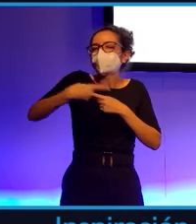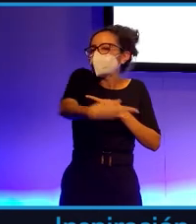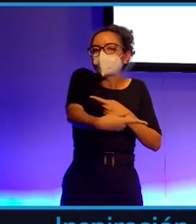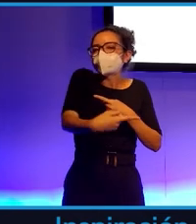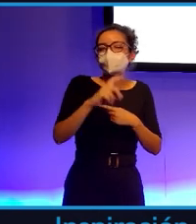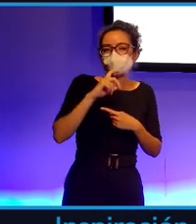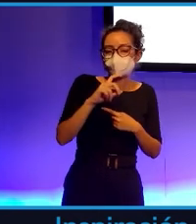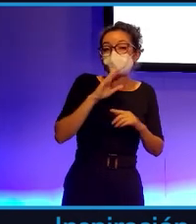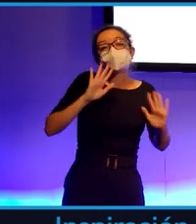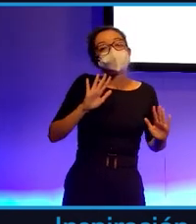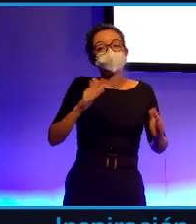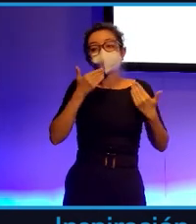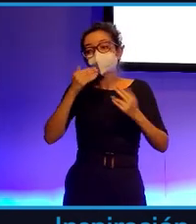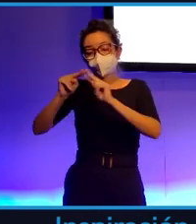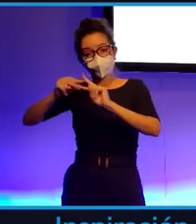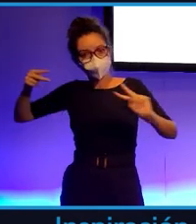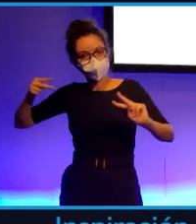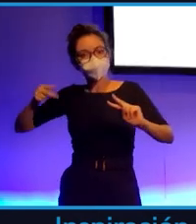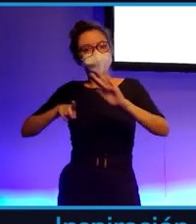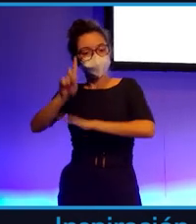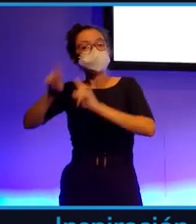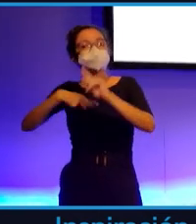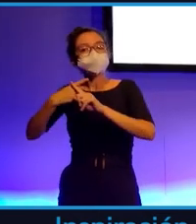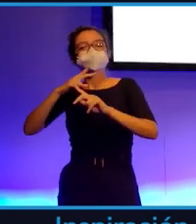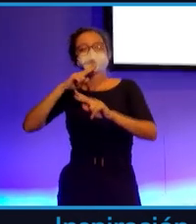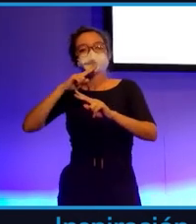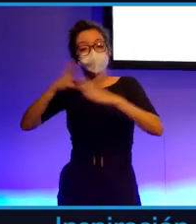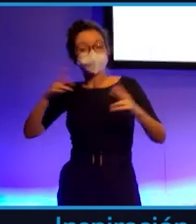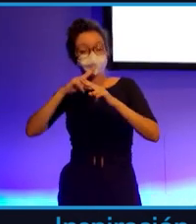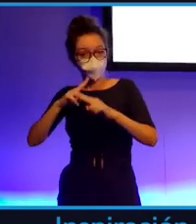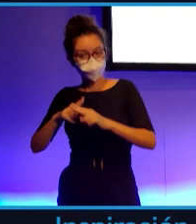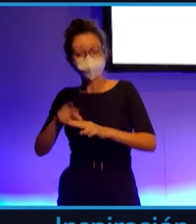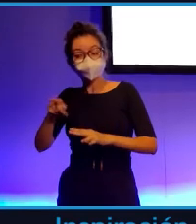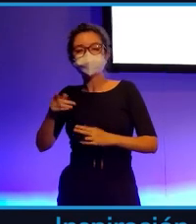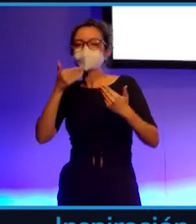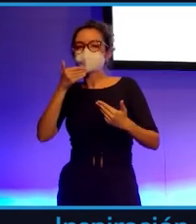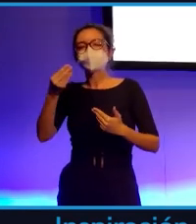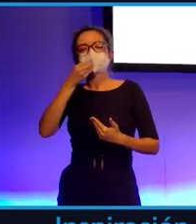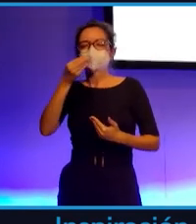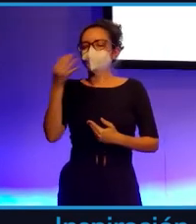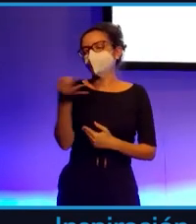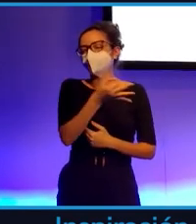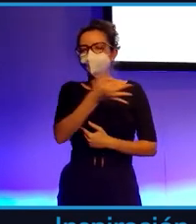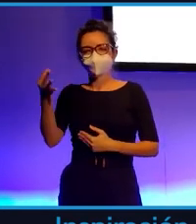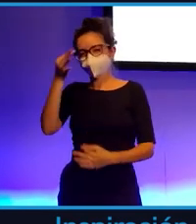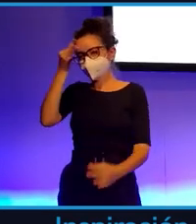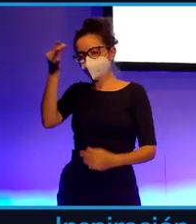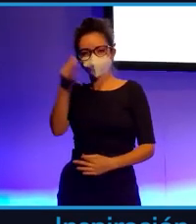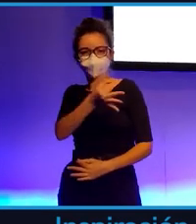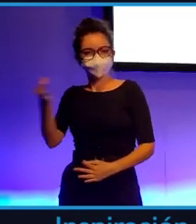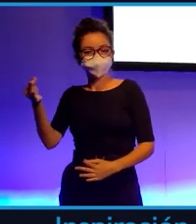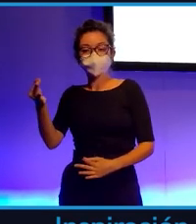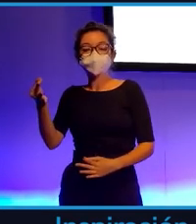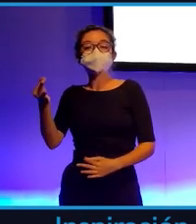a los avances en genética y al Big Data, hemos logrado pasar a una nutrición de precisión, la cual es personalizada,